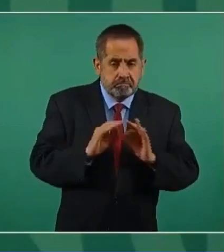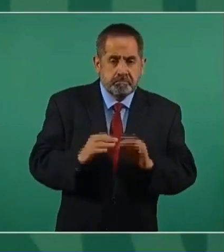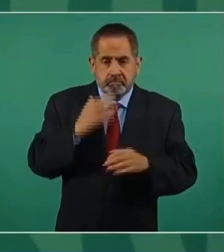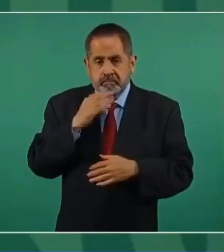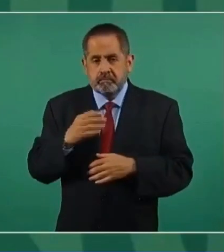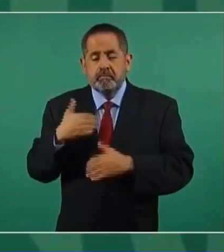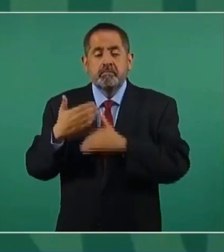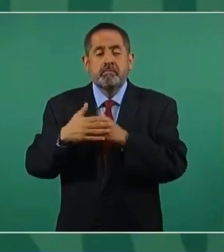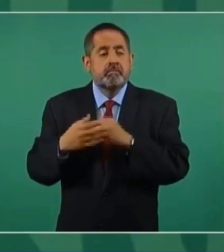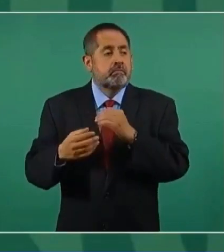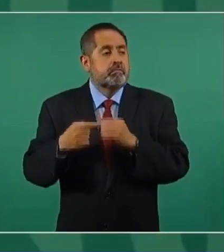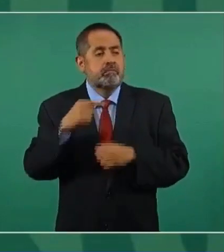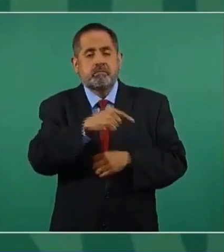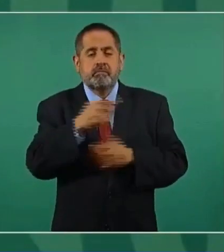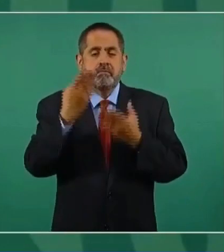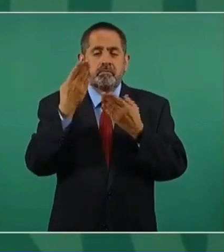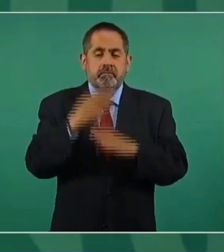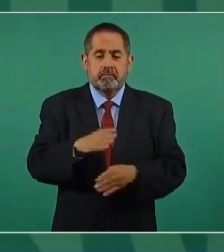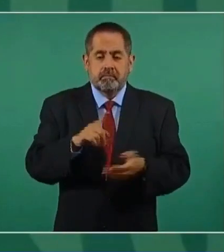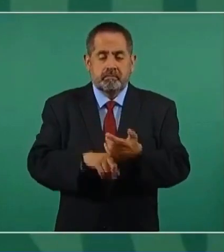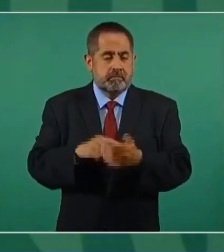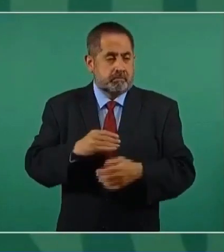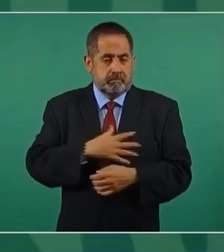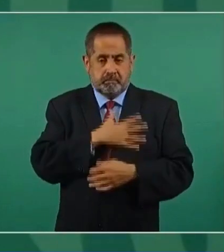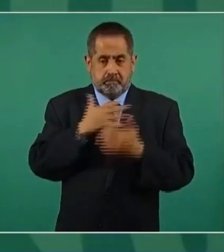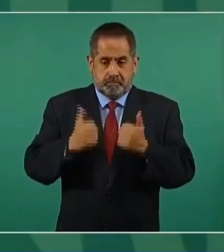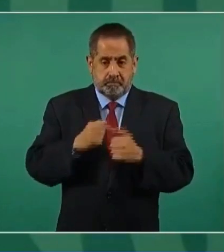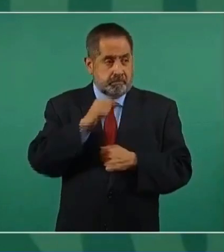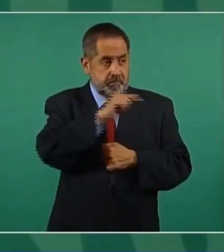sucursales del Banco del Bienestar.